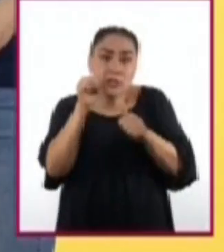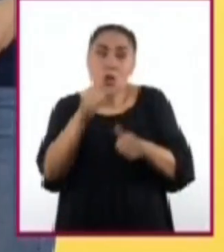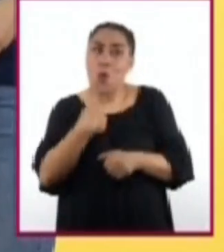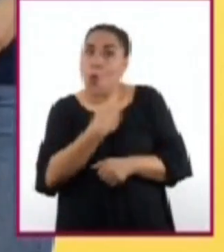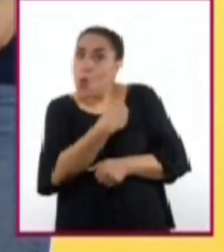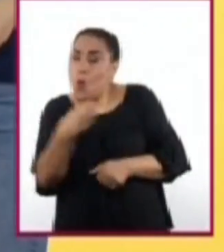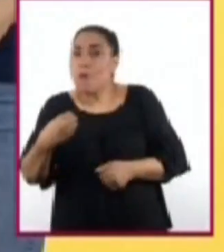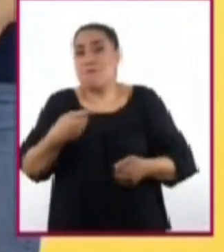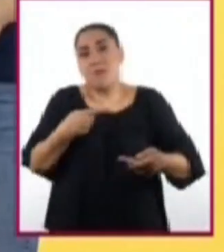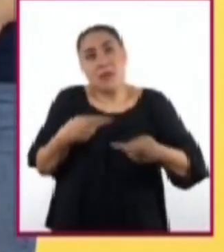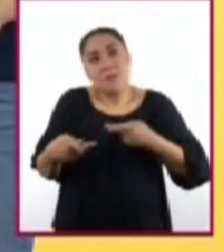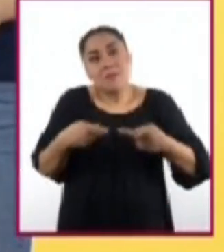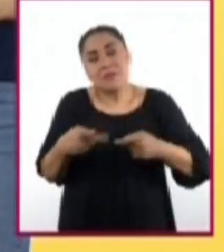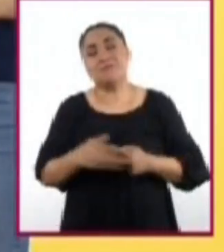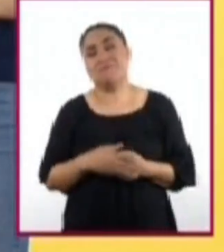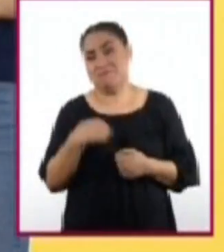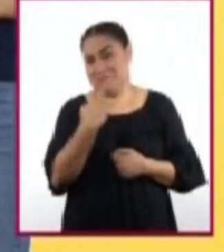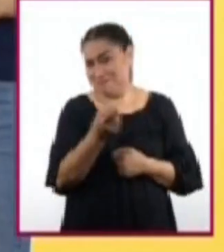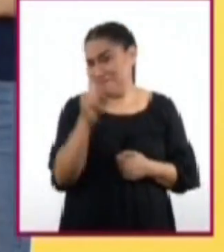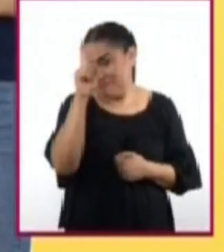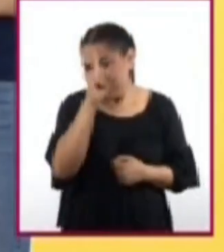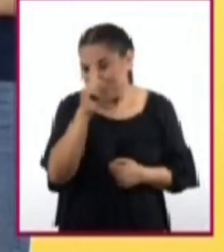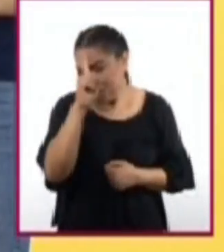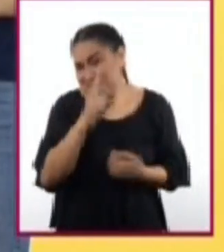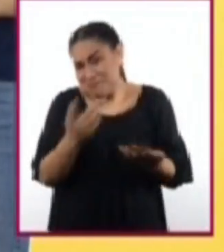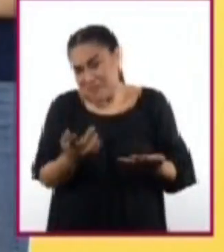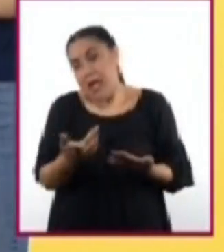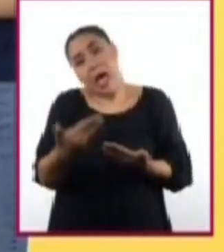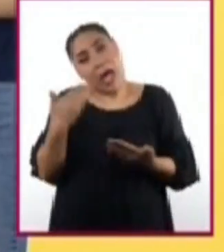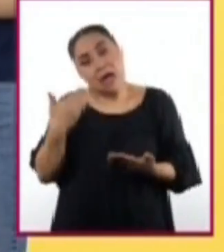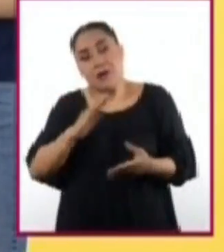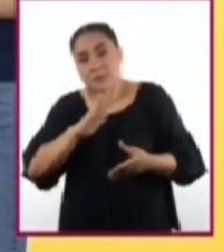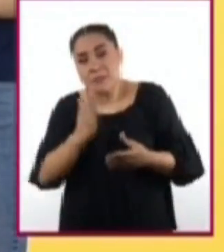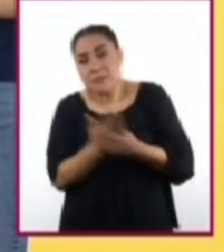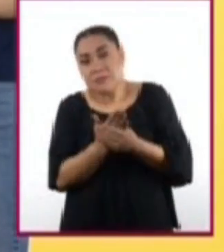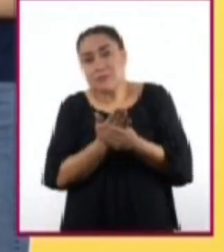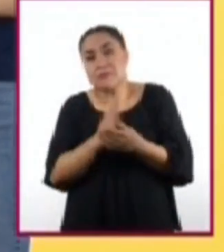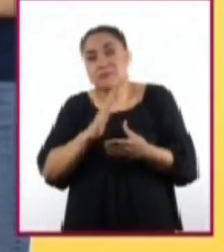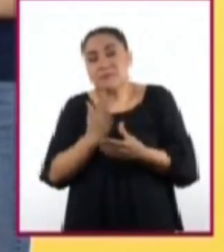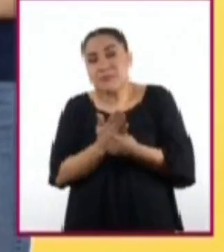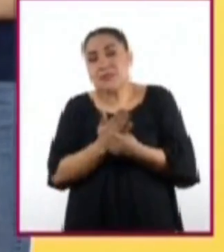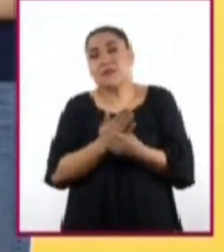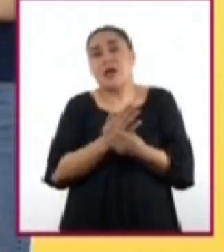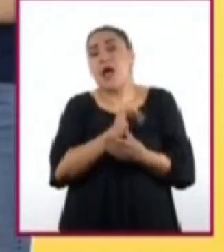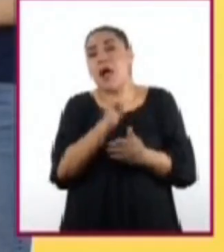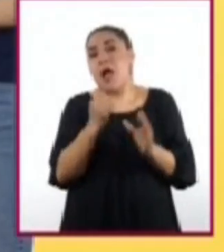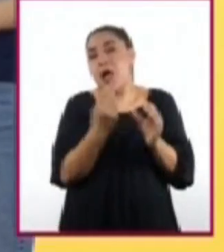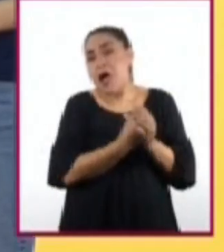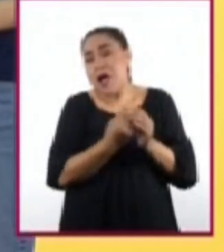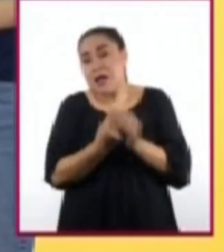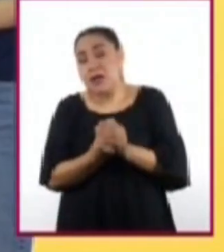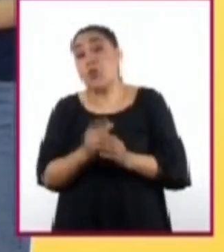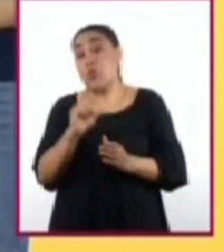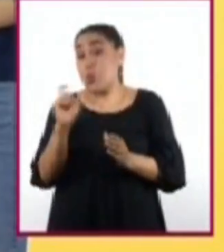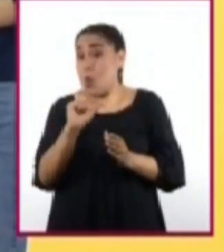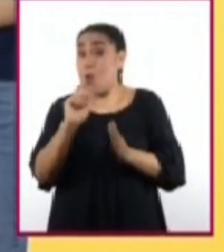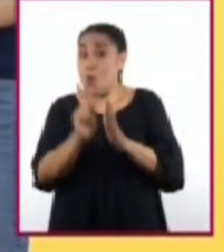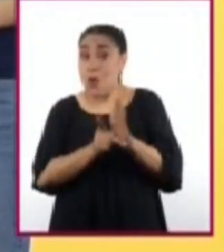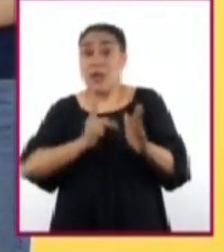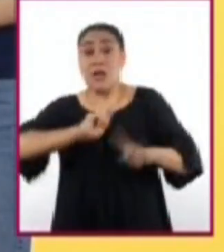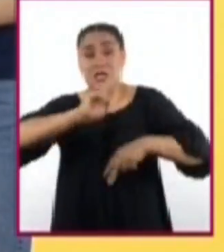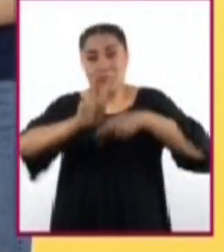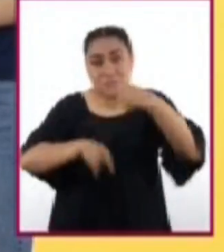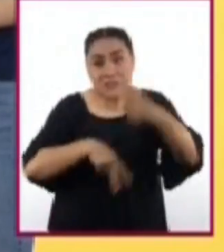ordenados. Por ello, te recomendamos preparar una carpeta de experiencias de cada clase, pues al regreso a la escuela